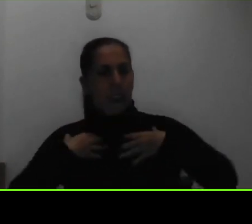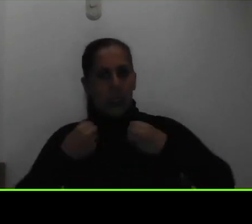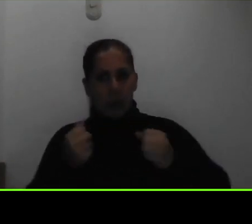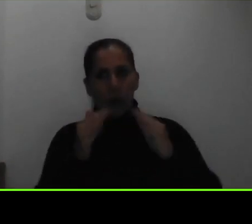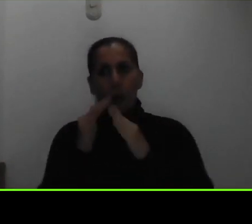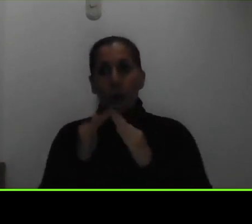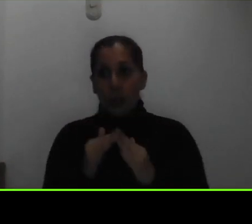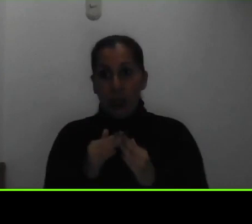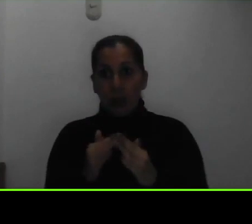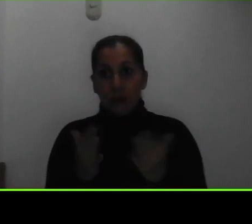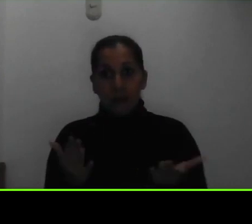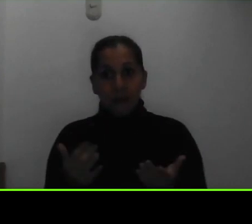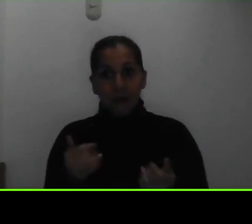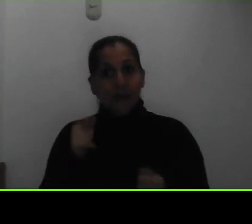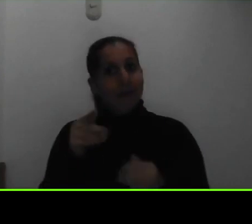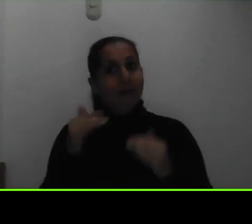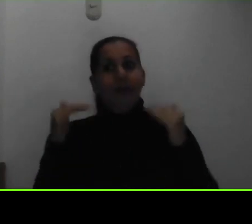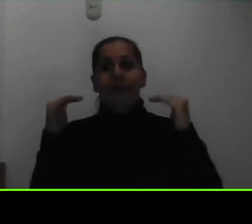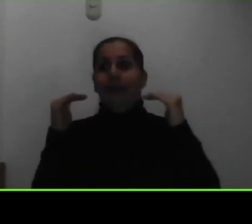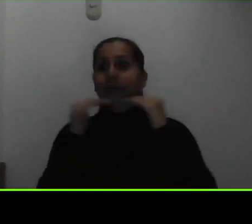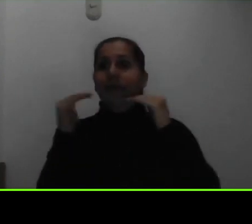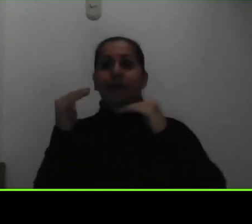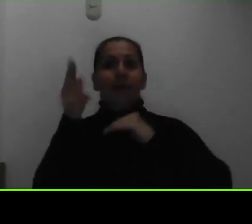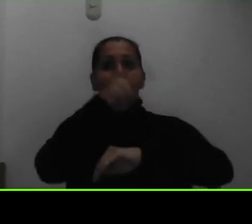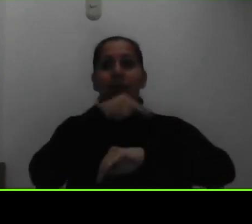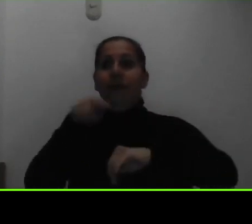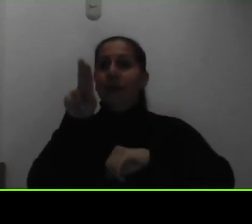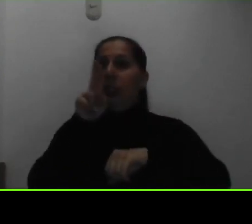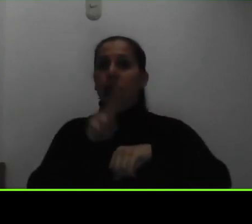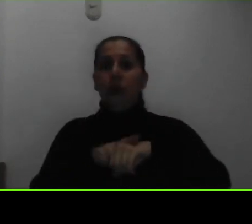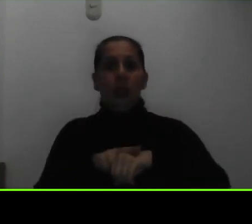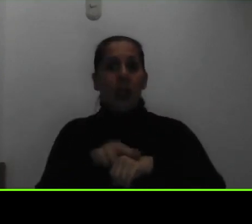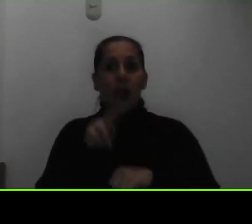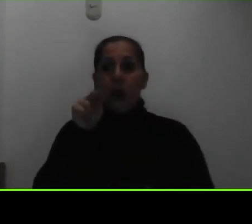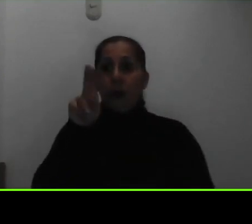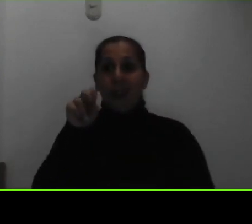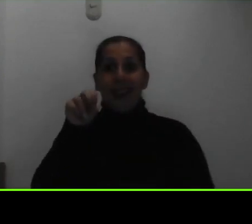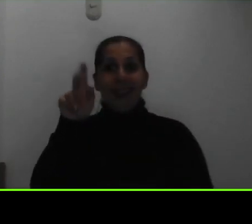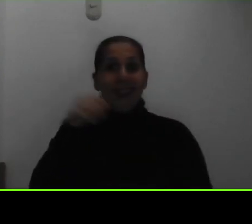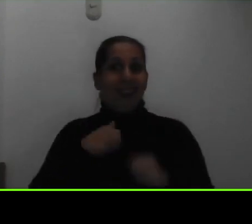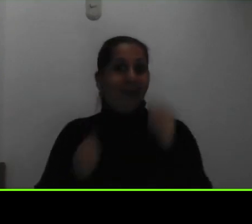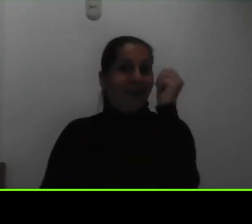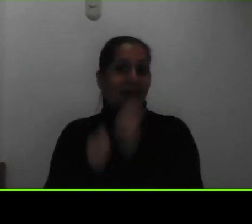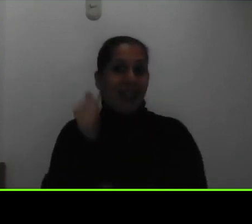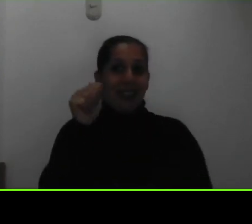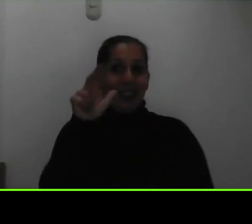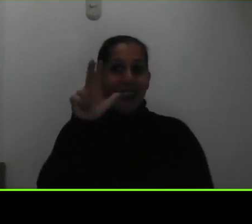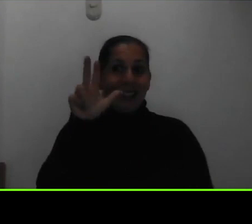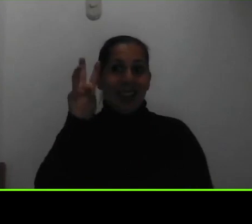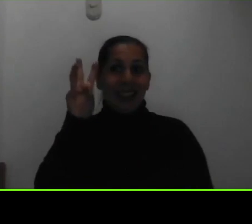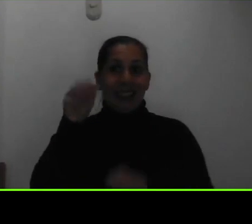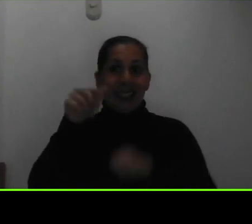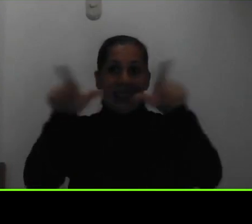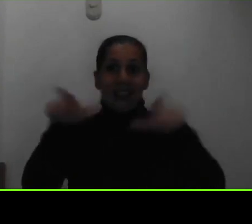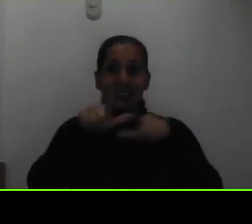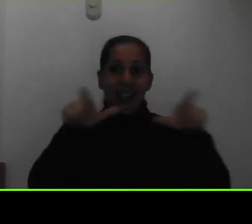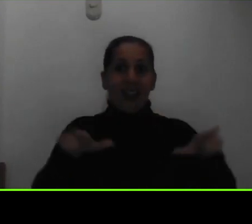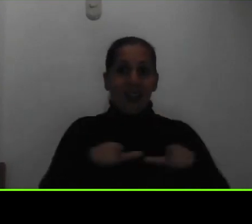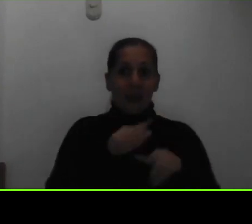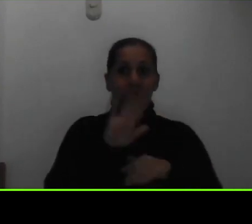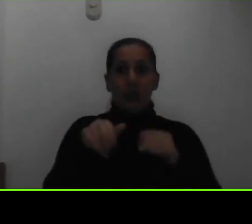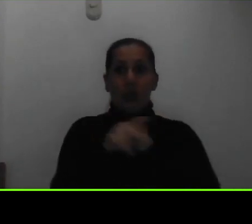les digo esta es una solicitud a nivel nacional la UNED tiene más de 36 centros universitarios en donde atendemos a la